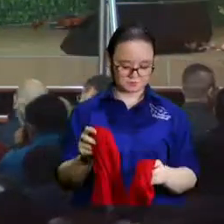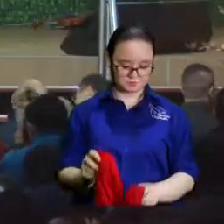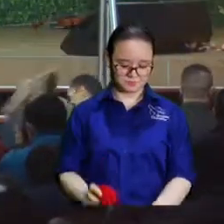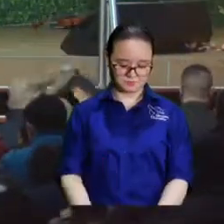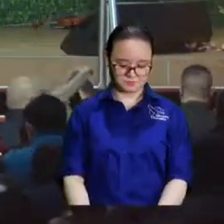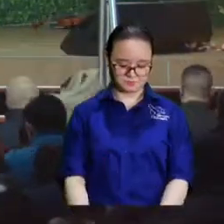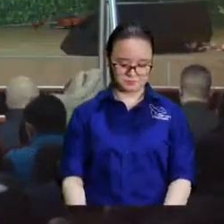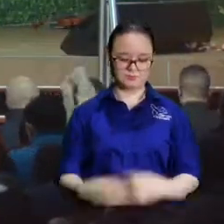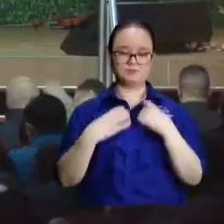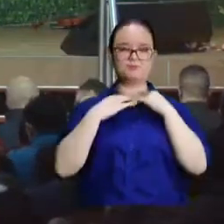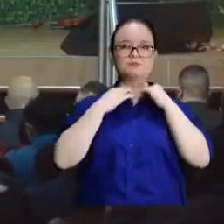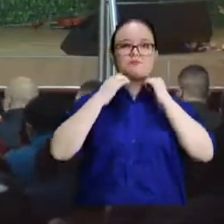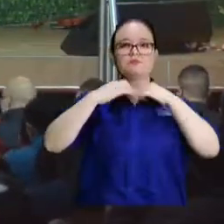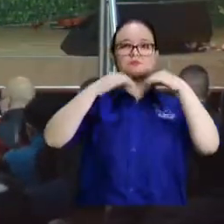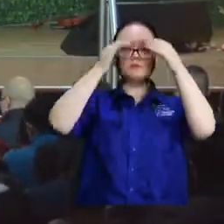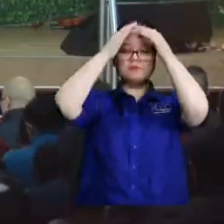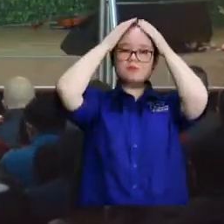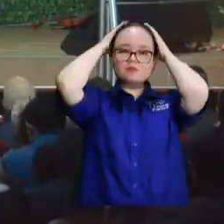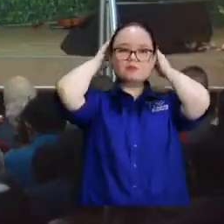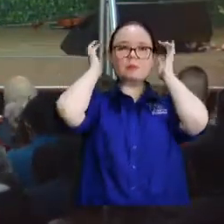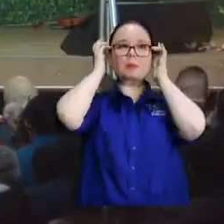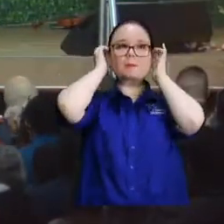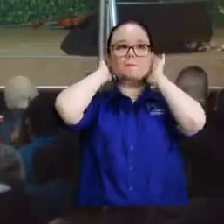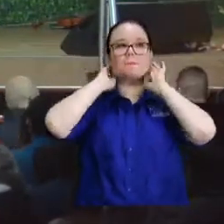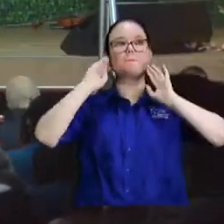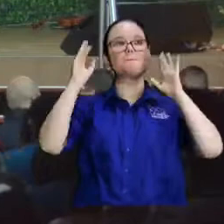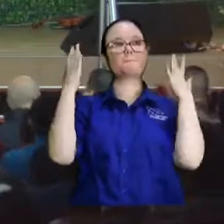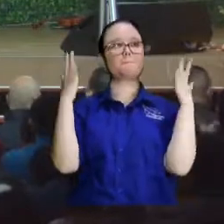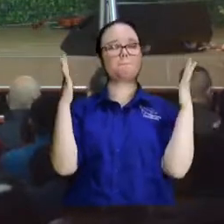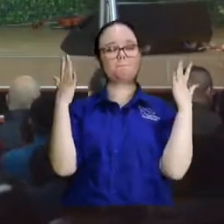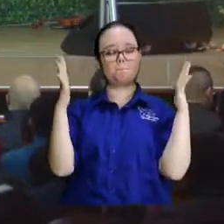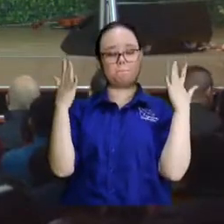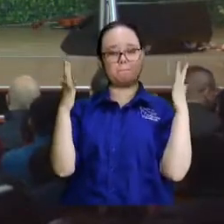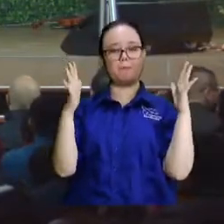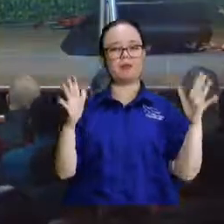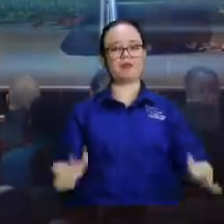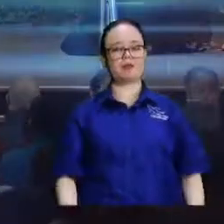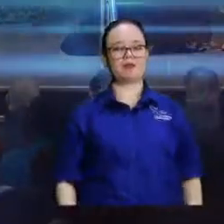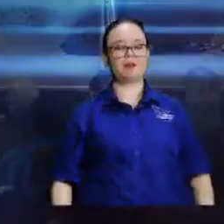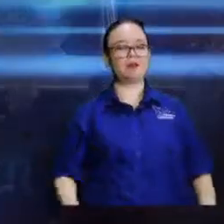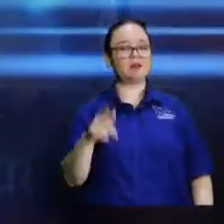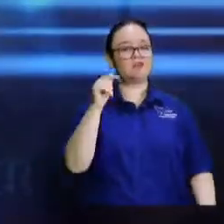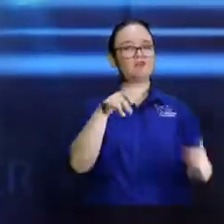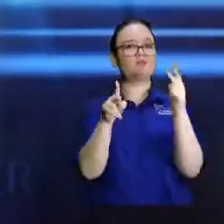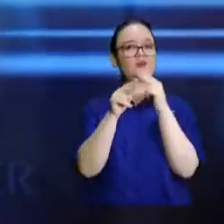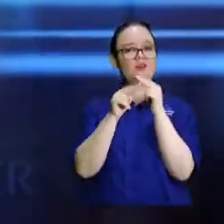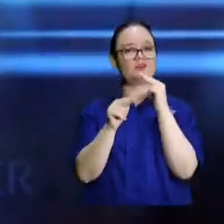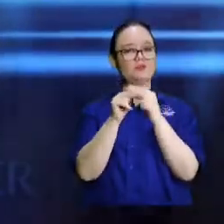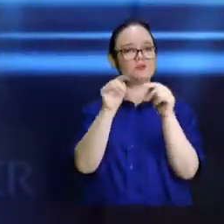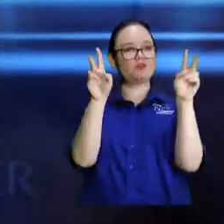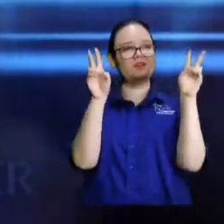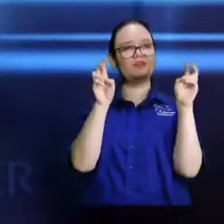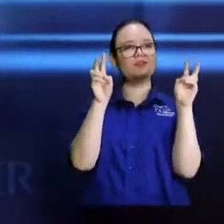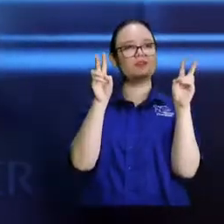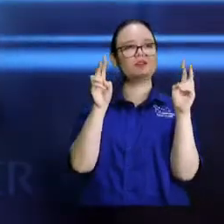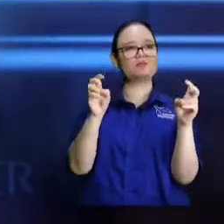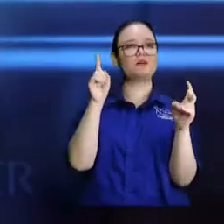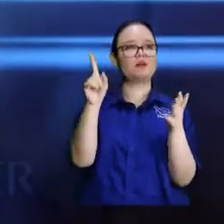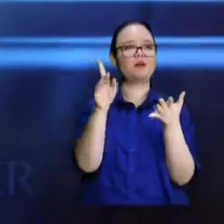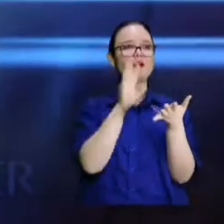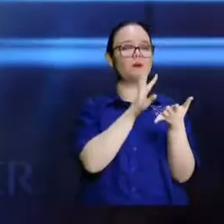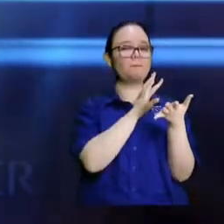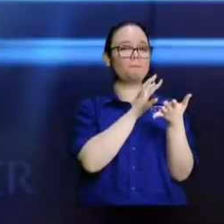yo le puse a este tema, a este tema que vamos a platicar como título, la